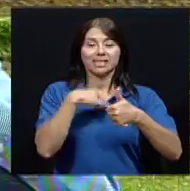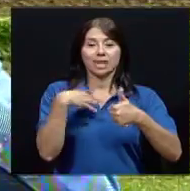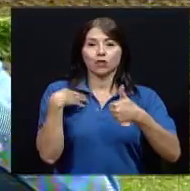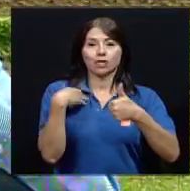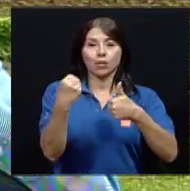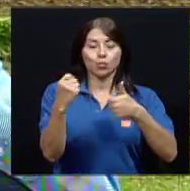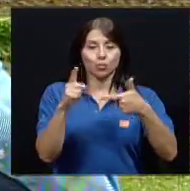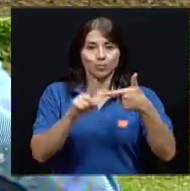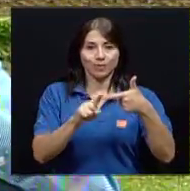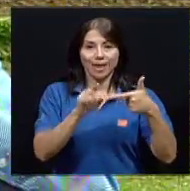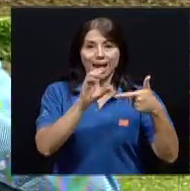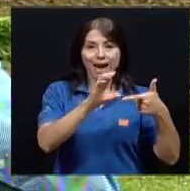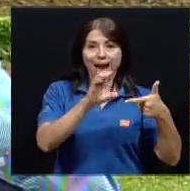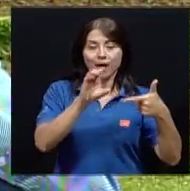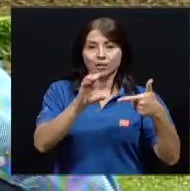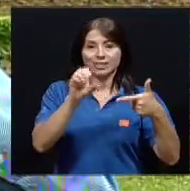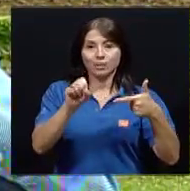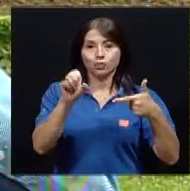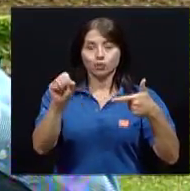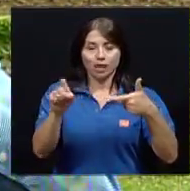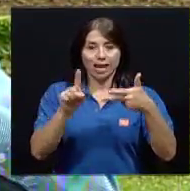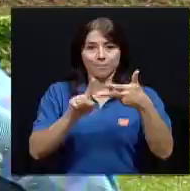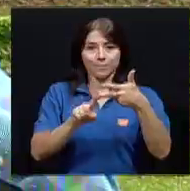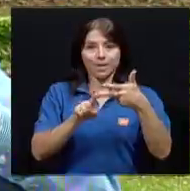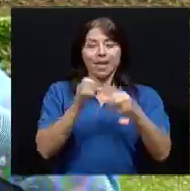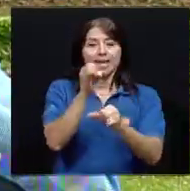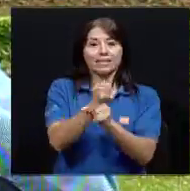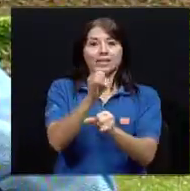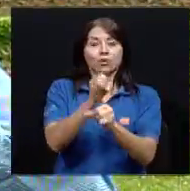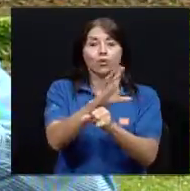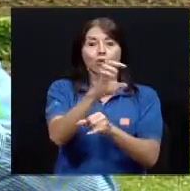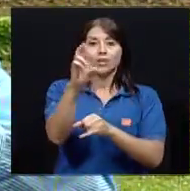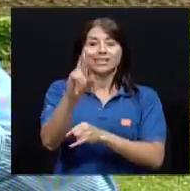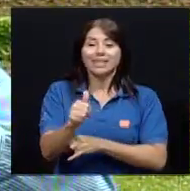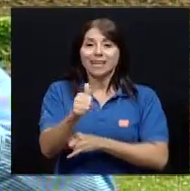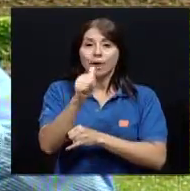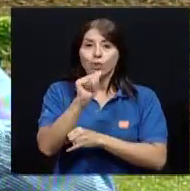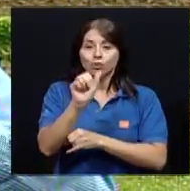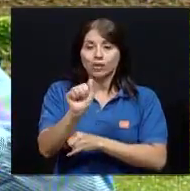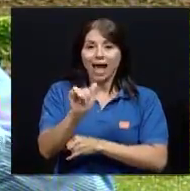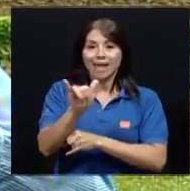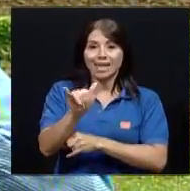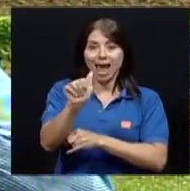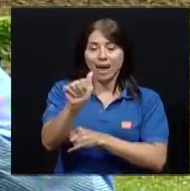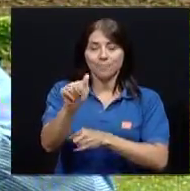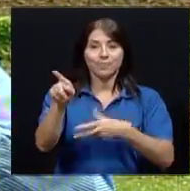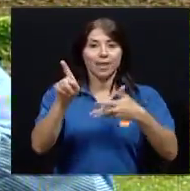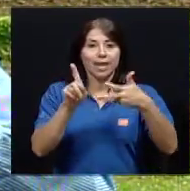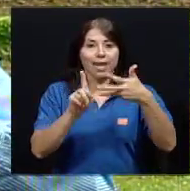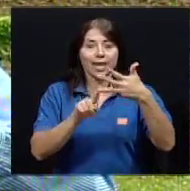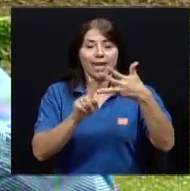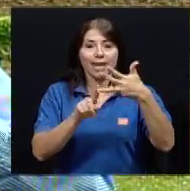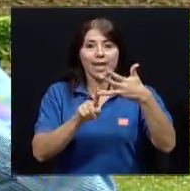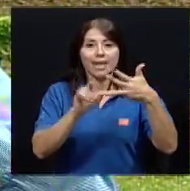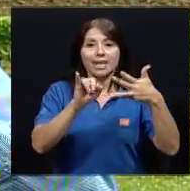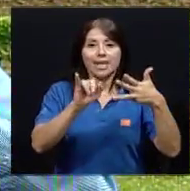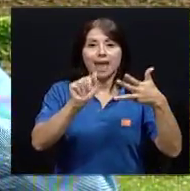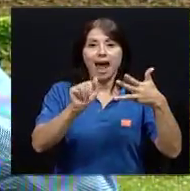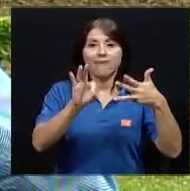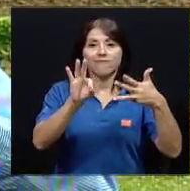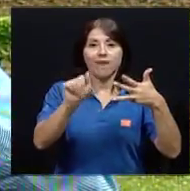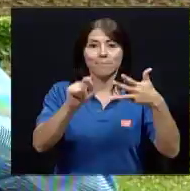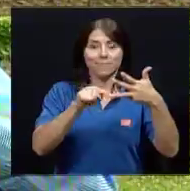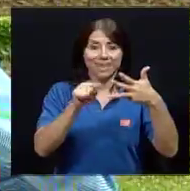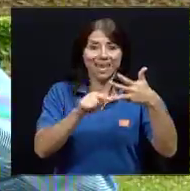Social, Instituto Costarricense de Acueductos Arcantarillados, AIA, el IAFA, el Instituto Costarricense de Fármaco